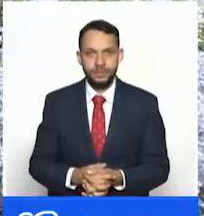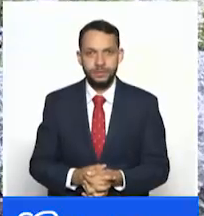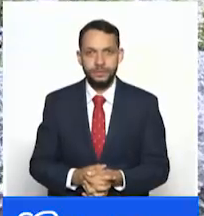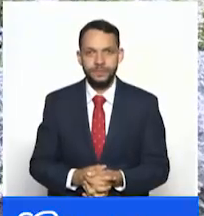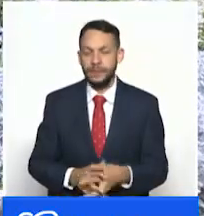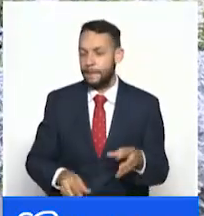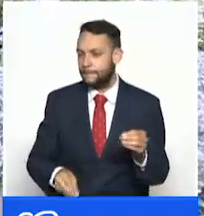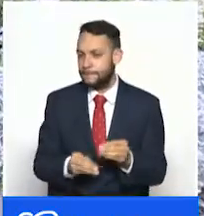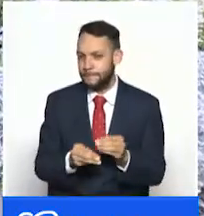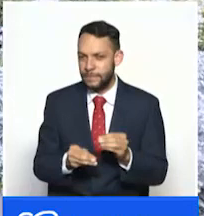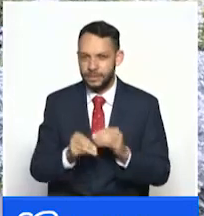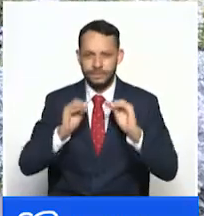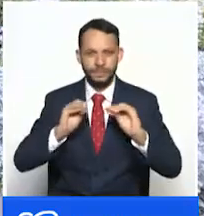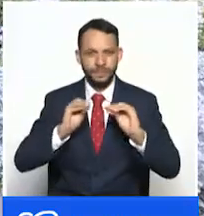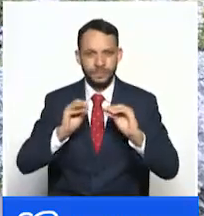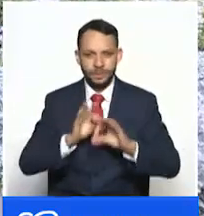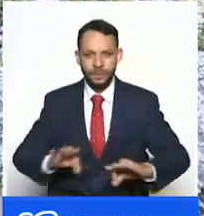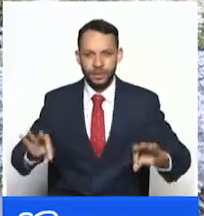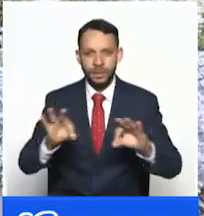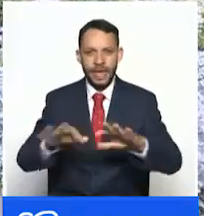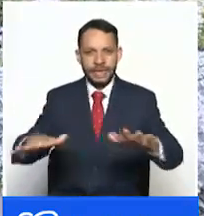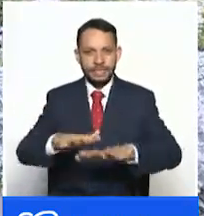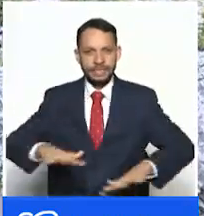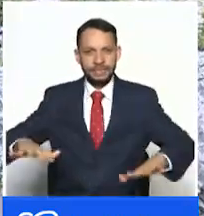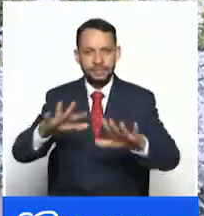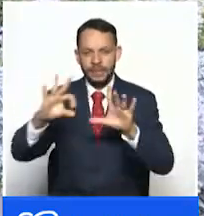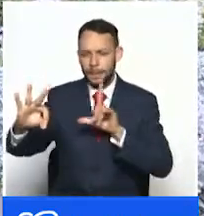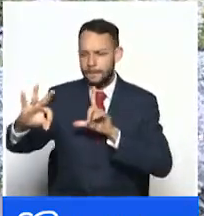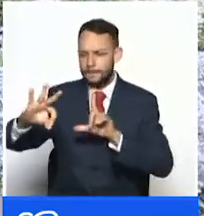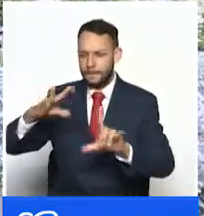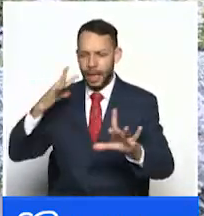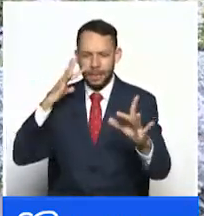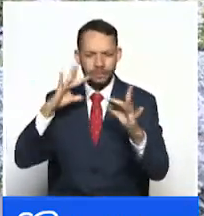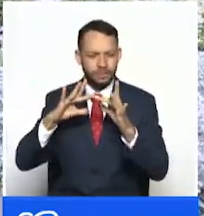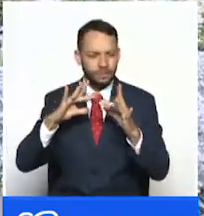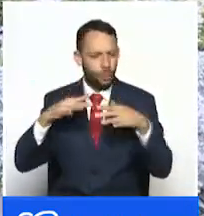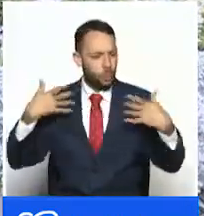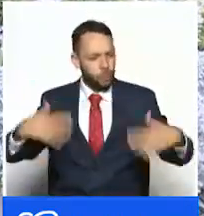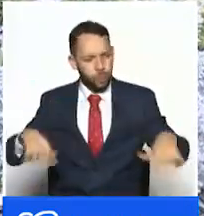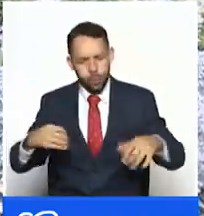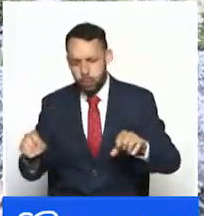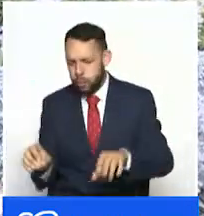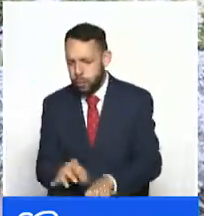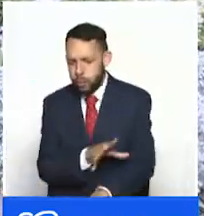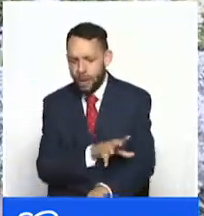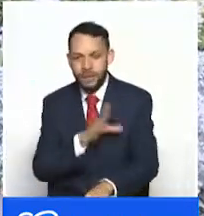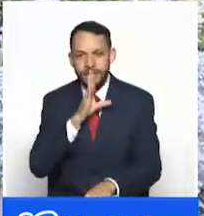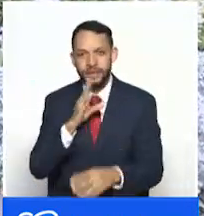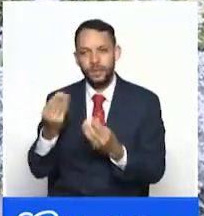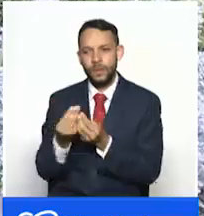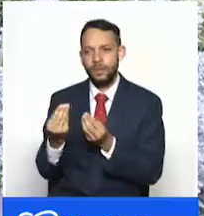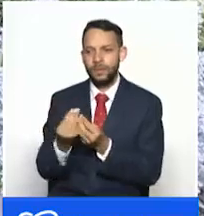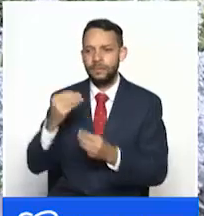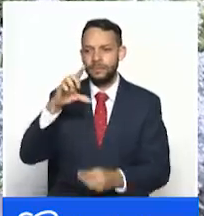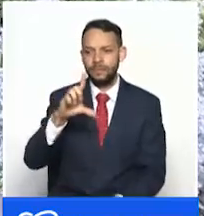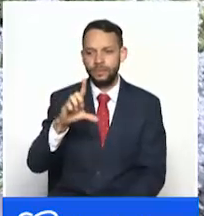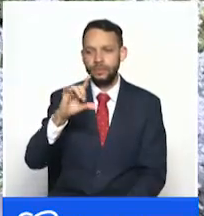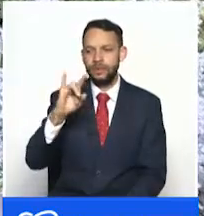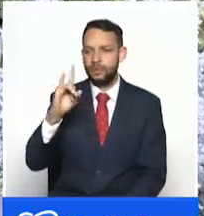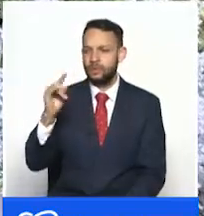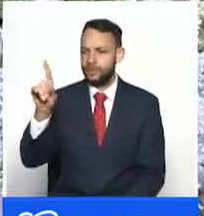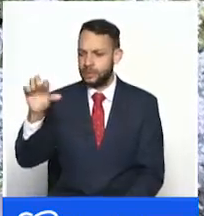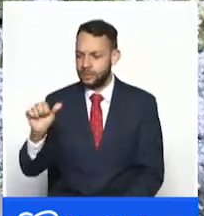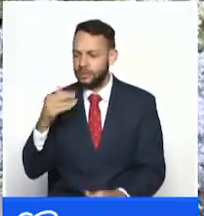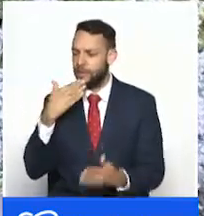Muy bien ahora continuamos con el espacio digital esa información que hay en las redes sociales por eso saludo a mi compañera Luisa María